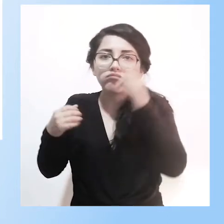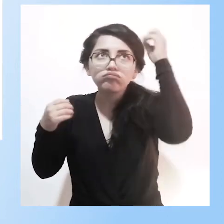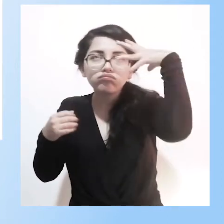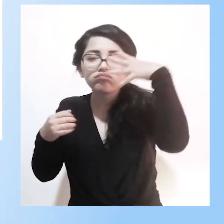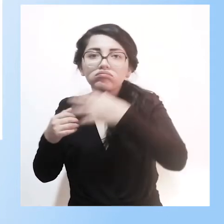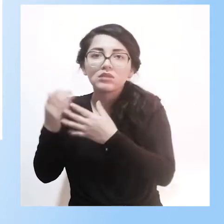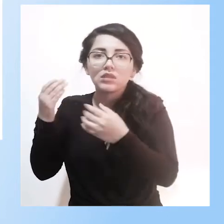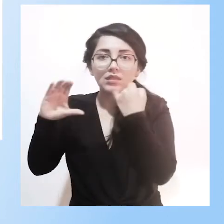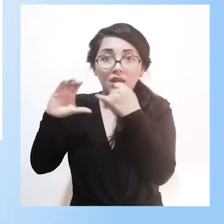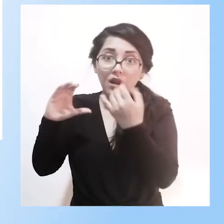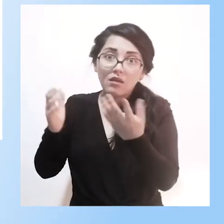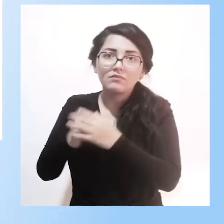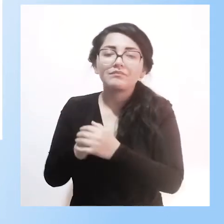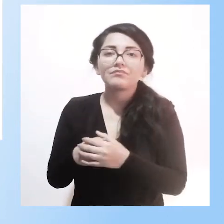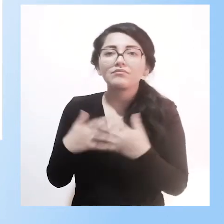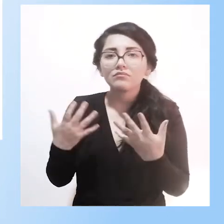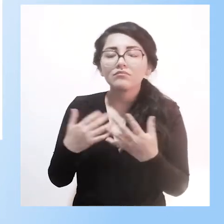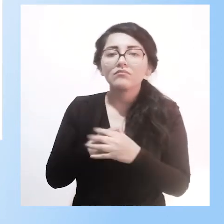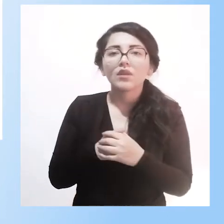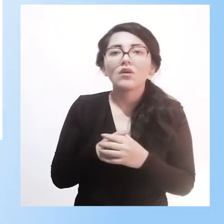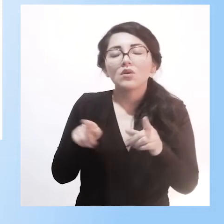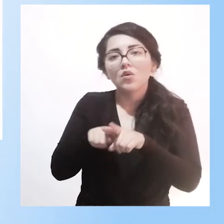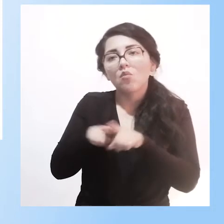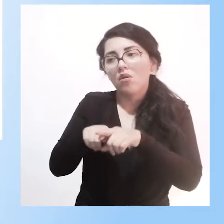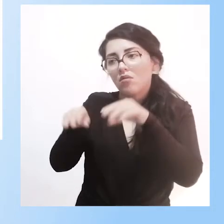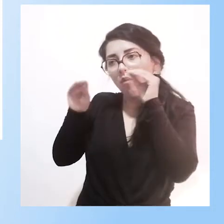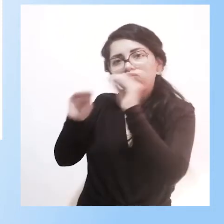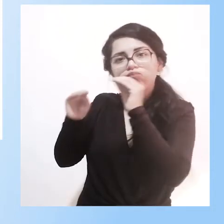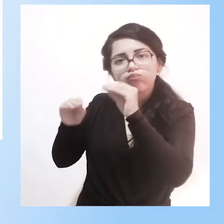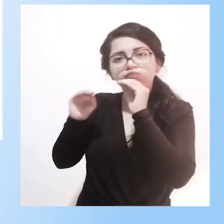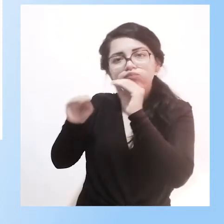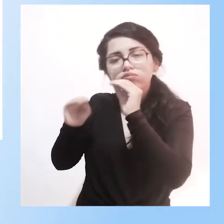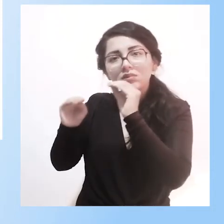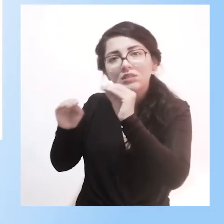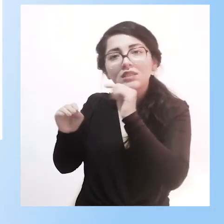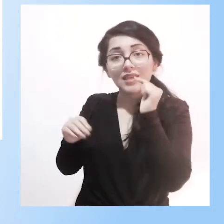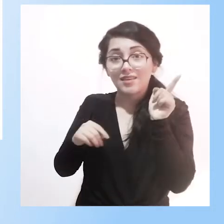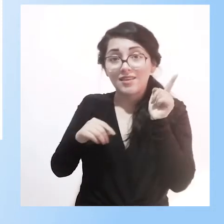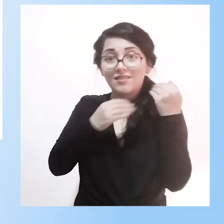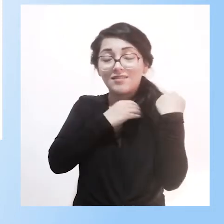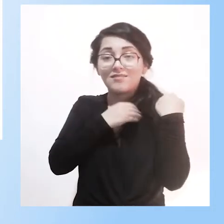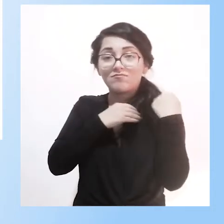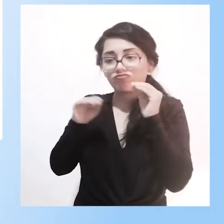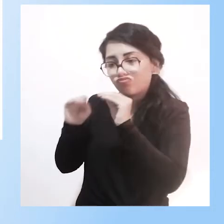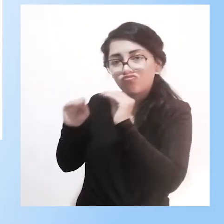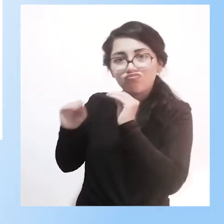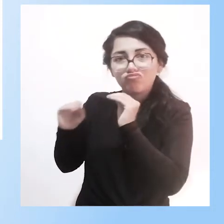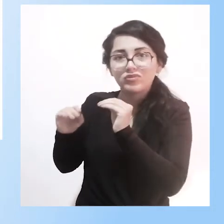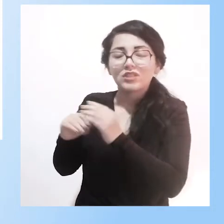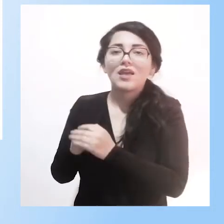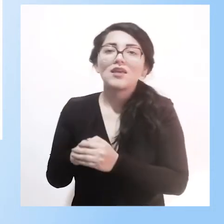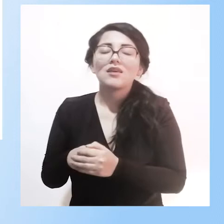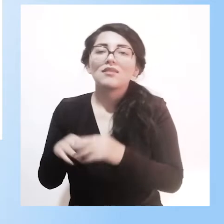hospital o CETAD, capacitar al equipo de educación sobre normas internas, bioseguridad y bioética,